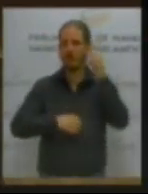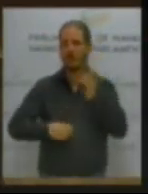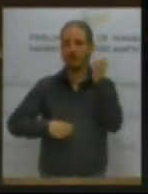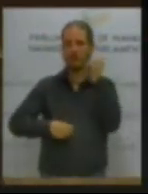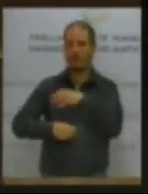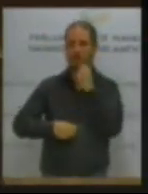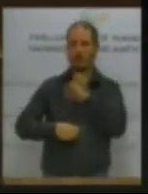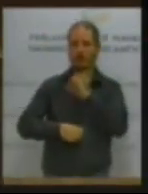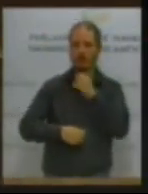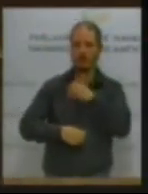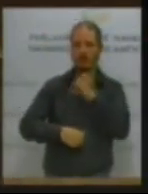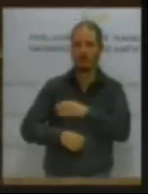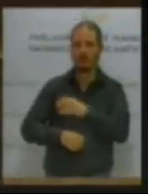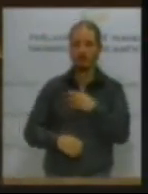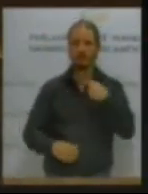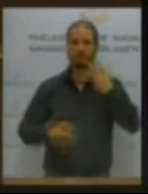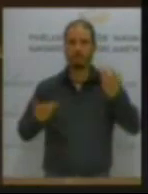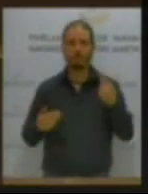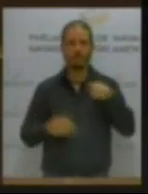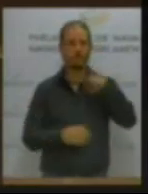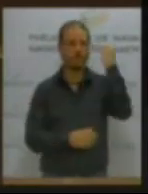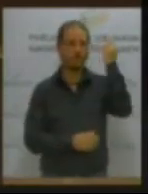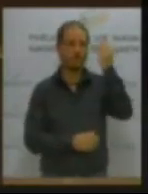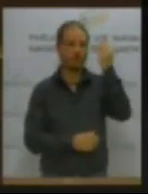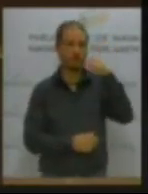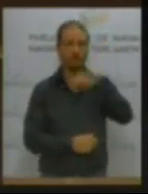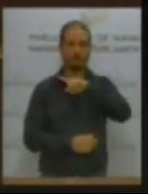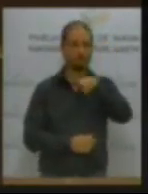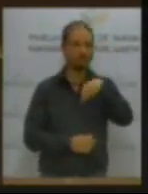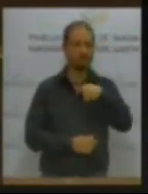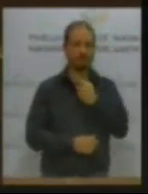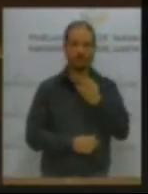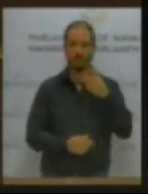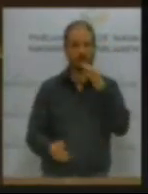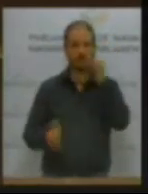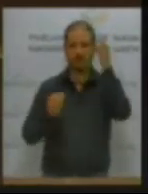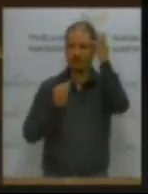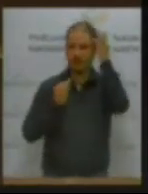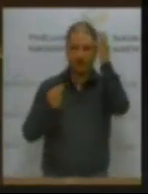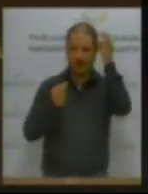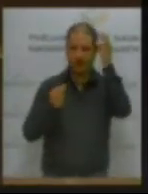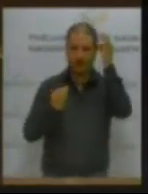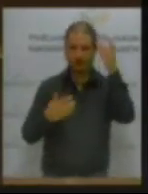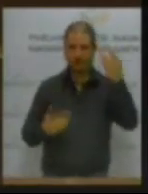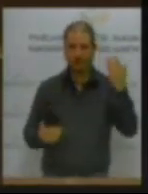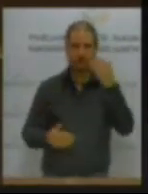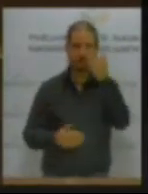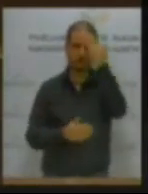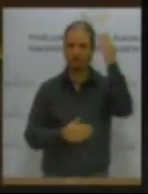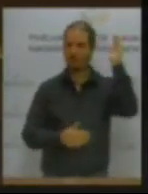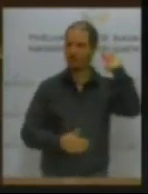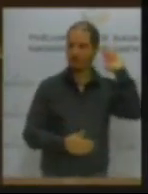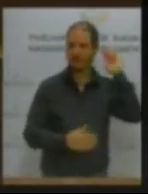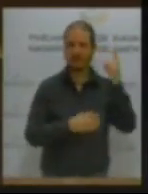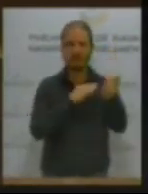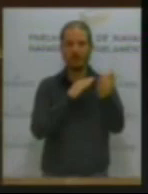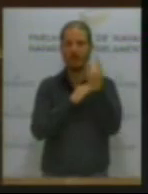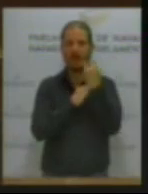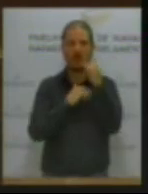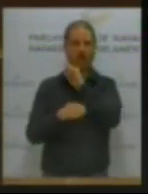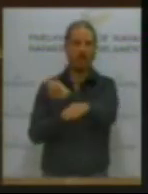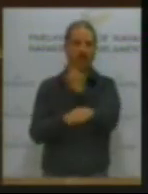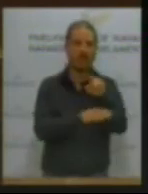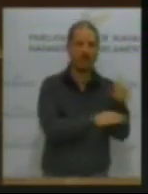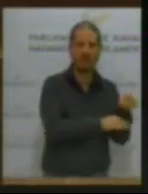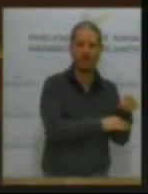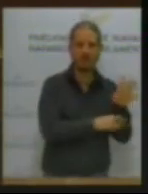Entonces, yo creo que para nosotros estamos ya hartos de tanta hipocresía y tanto engaño. Aquí no paga quien contamina, pagan las mancomunidades